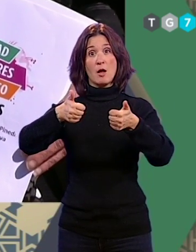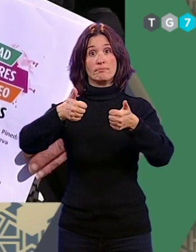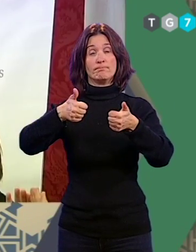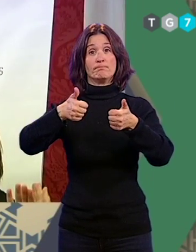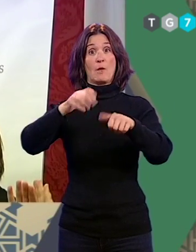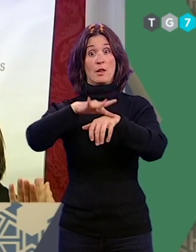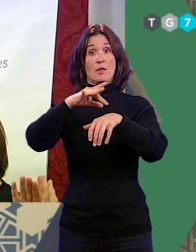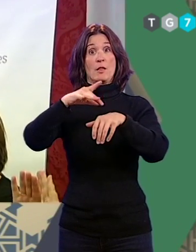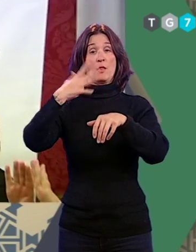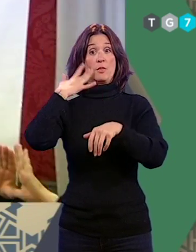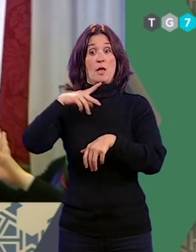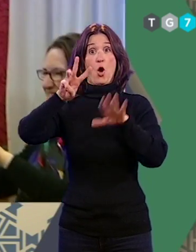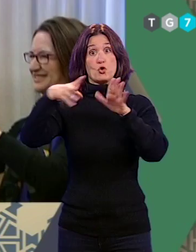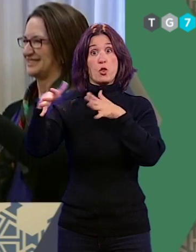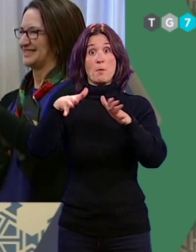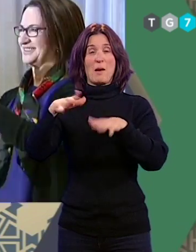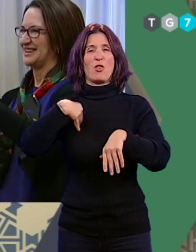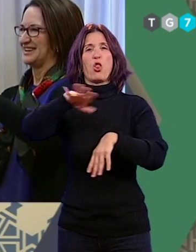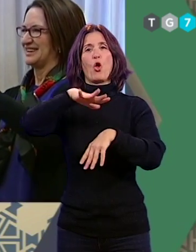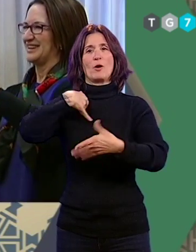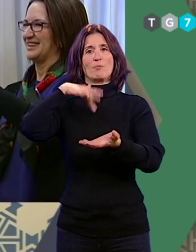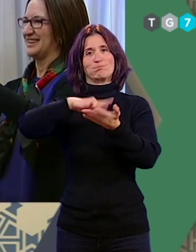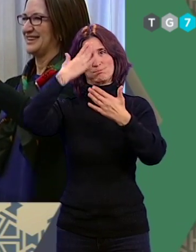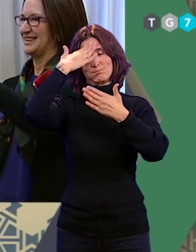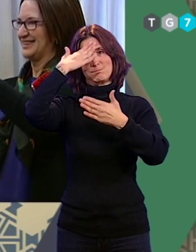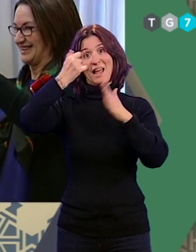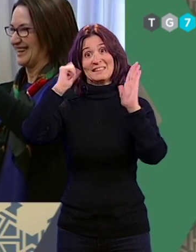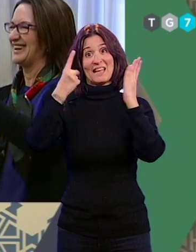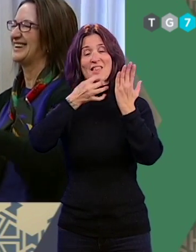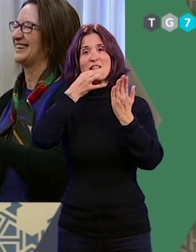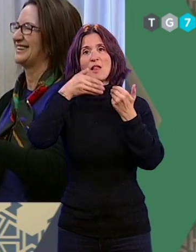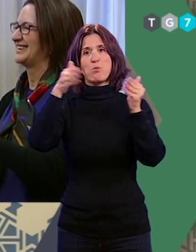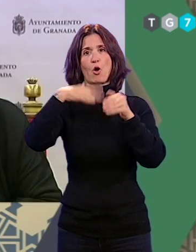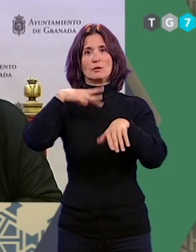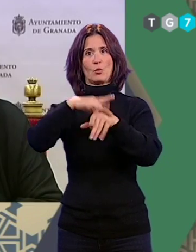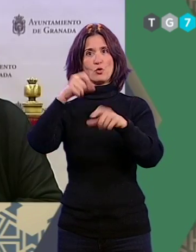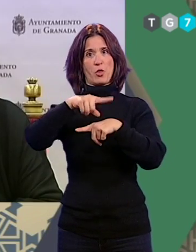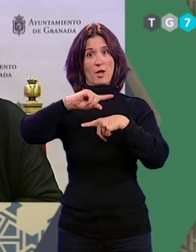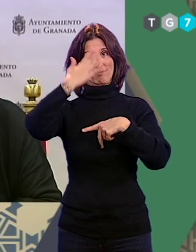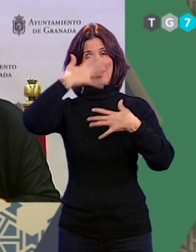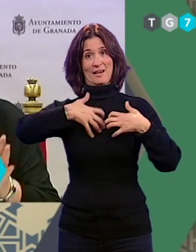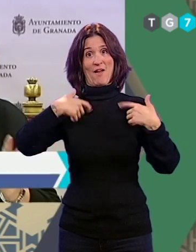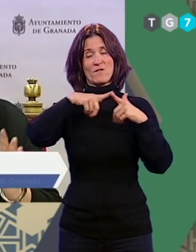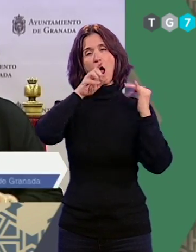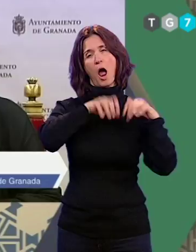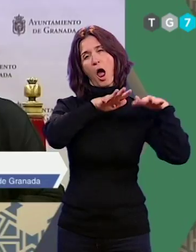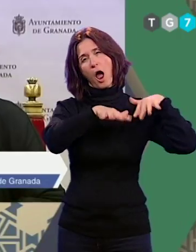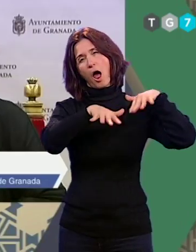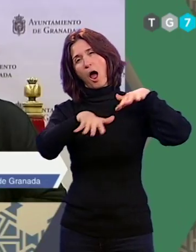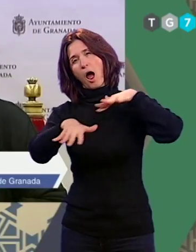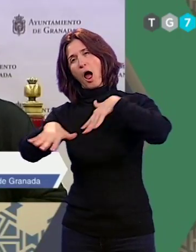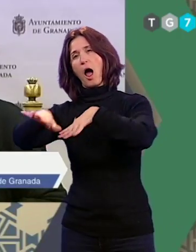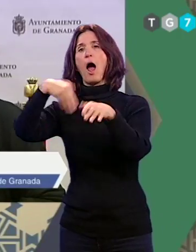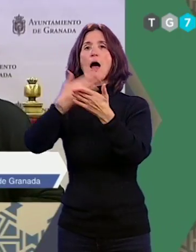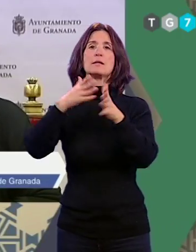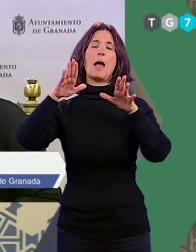Seguridad Social el próximo día 8, a partir de las 6 de la tarde. Llegará hasta el Paseo del Salón, hasta donde está el quiosco